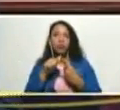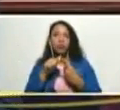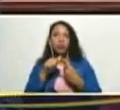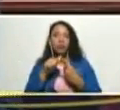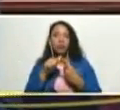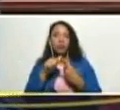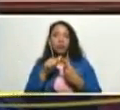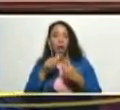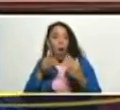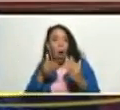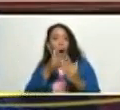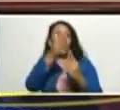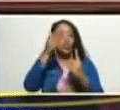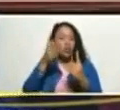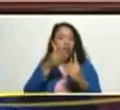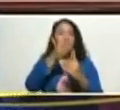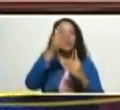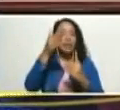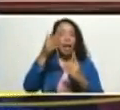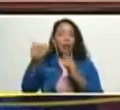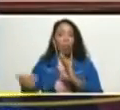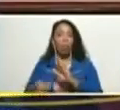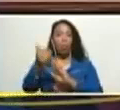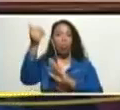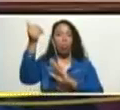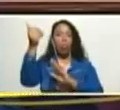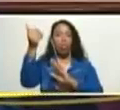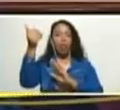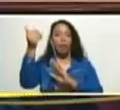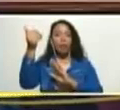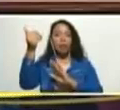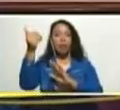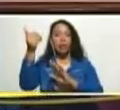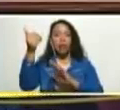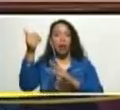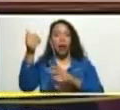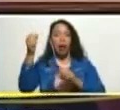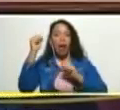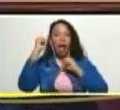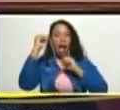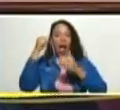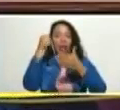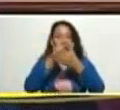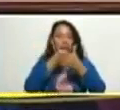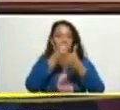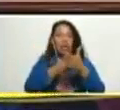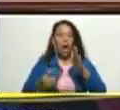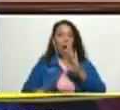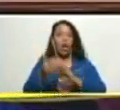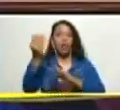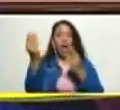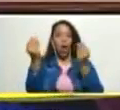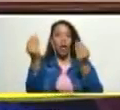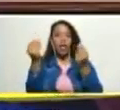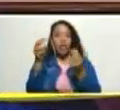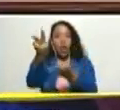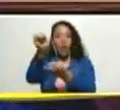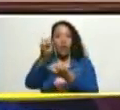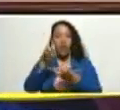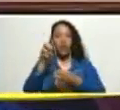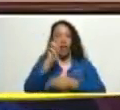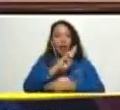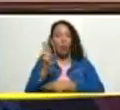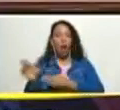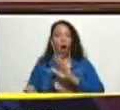atentados intentos de magnicidio sabotaje brutal contra los ingresos de la república contra la